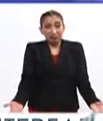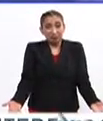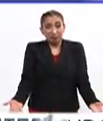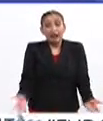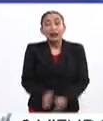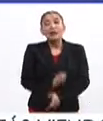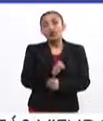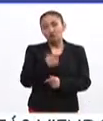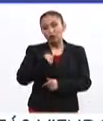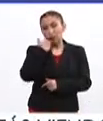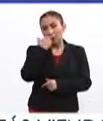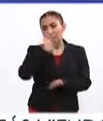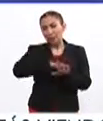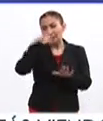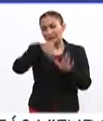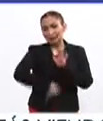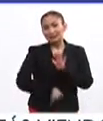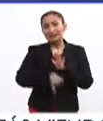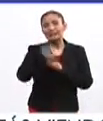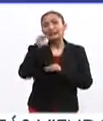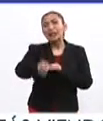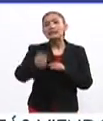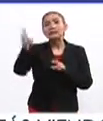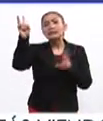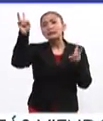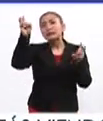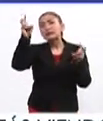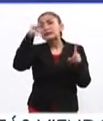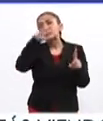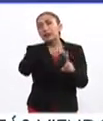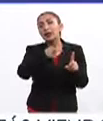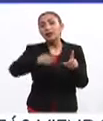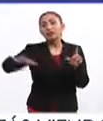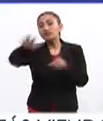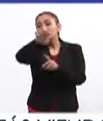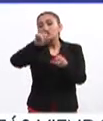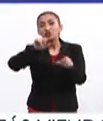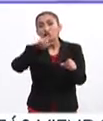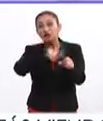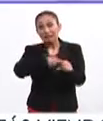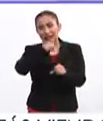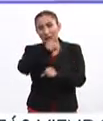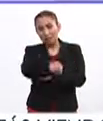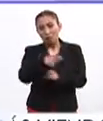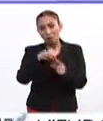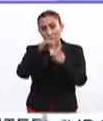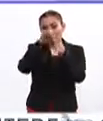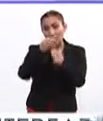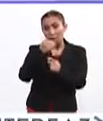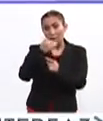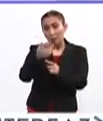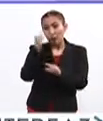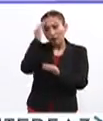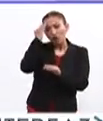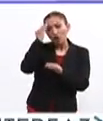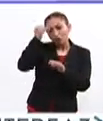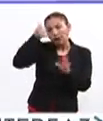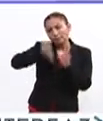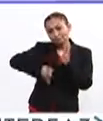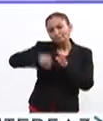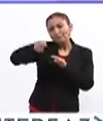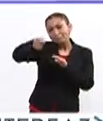Doctor, a mí me gustaría que ahondáramos un poco más en el aspecto social que usted resalta muy bien, porque conoce a